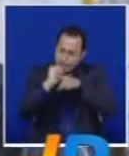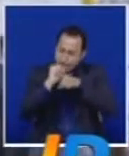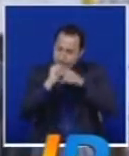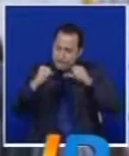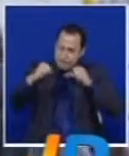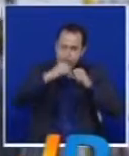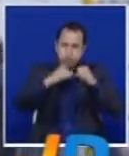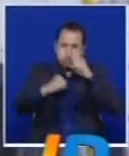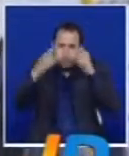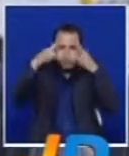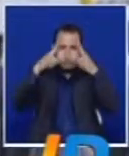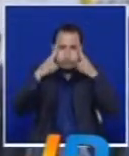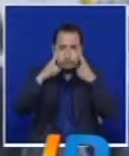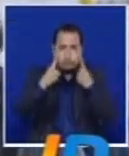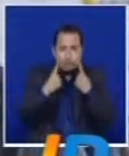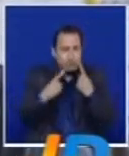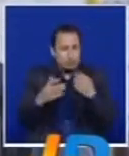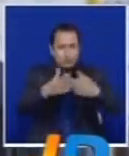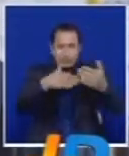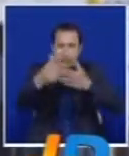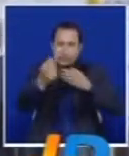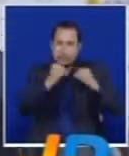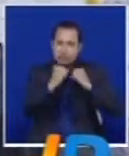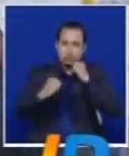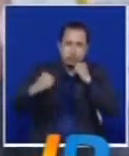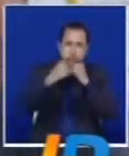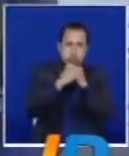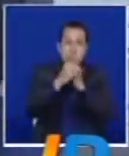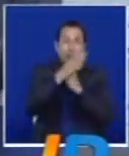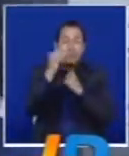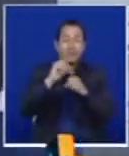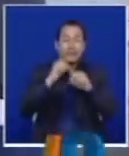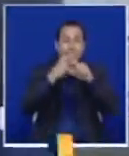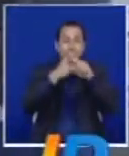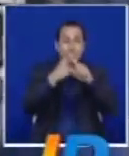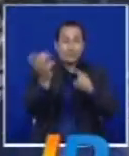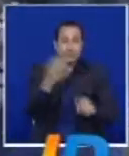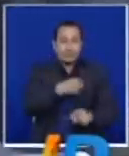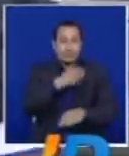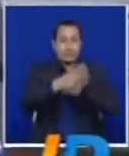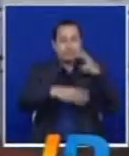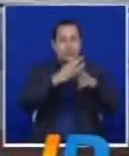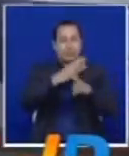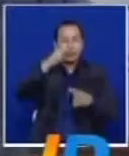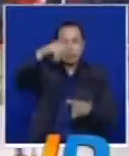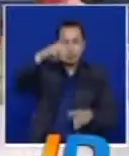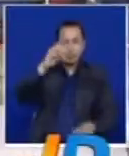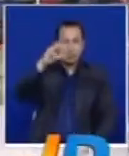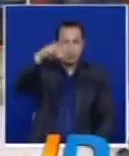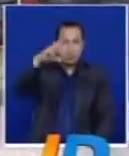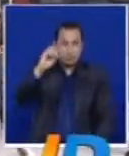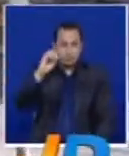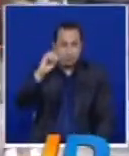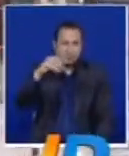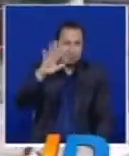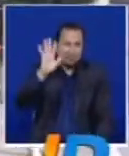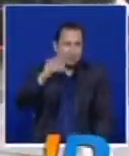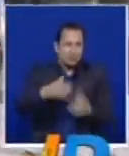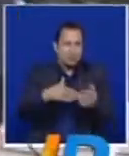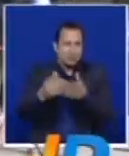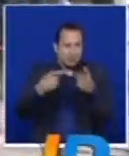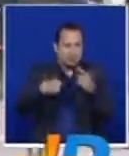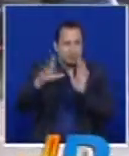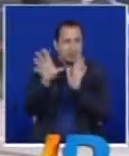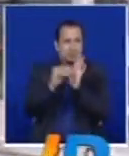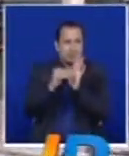Romero, claro. Y para ser más bueno que él. José Enrique junto a más de 100 jóvenes promesas del boxeo de Cali se darán cita